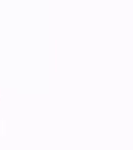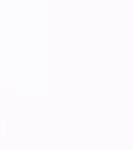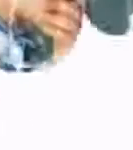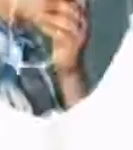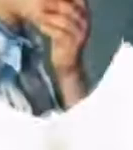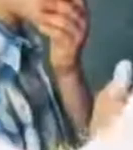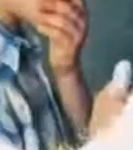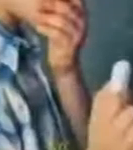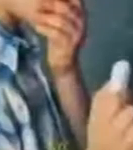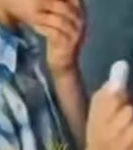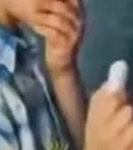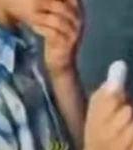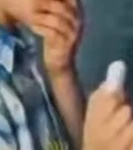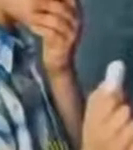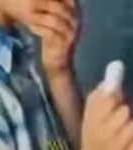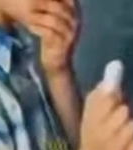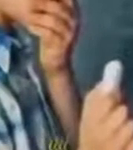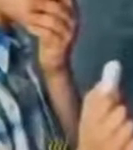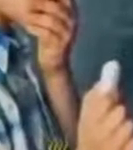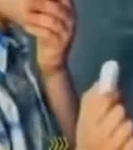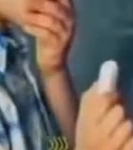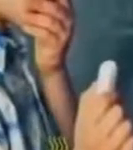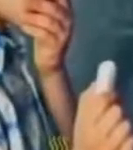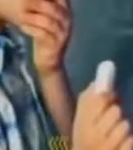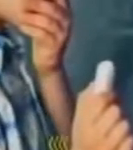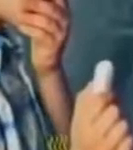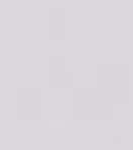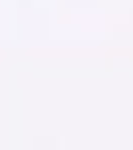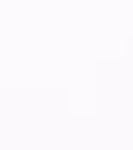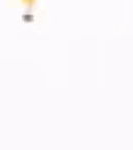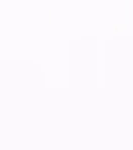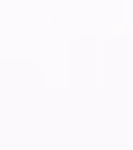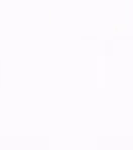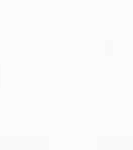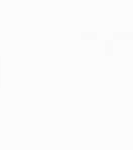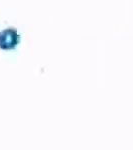A continuación, Matemática, Tercero Primaria.